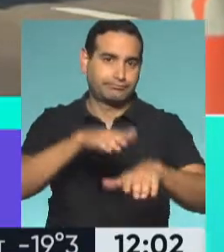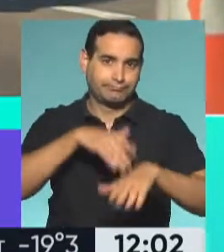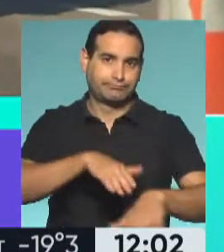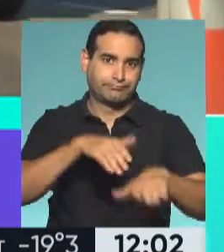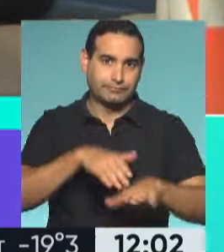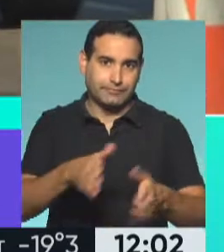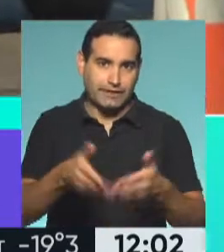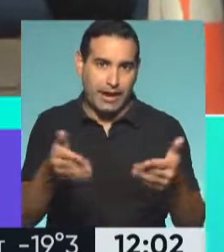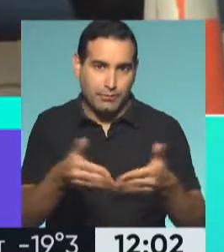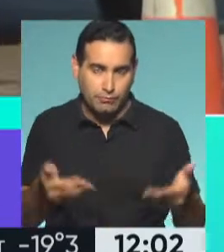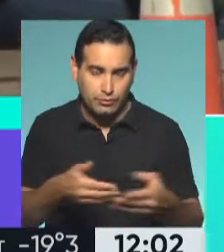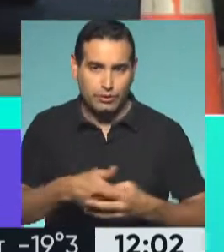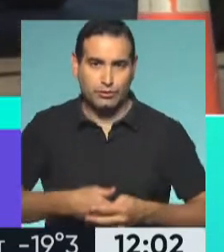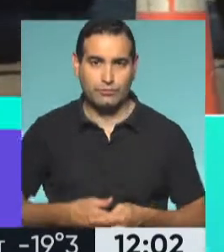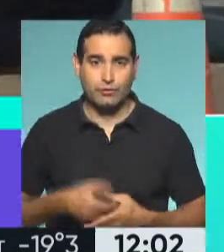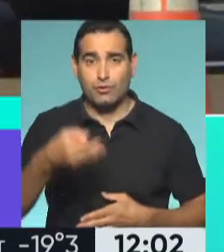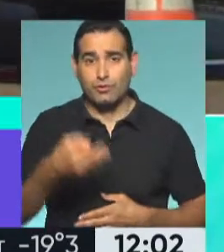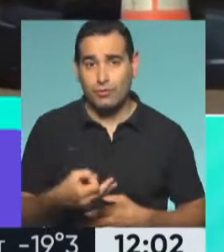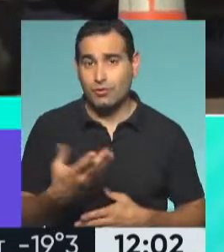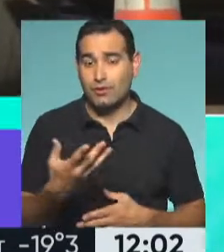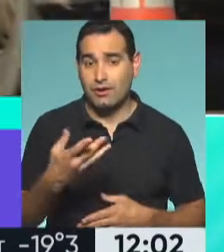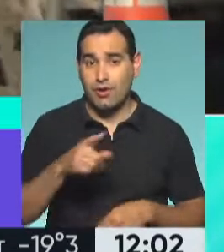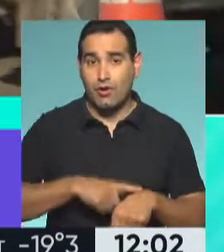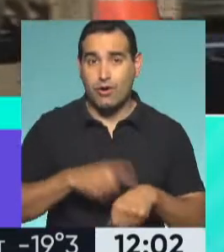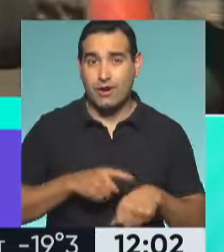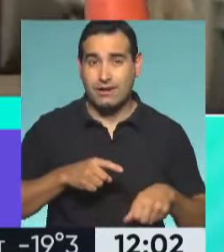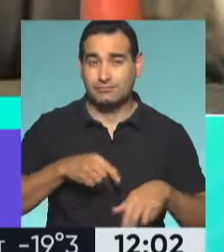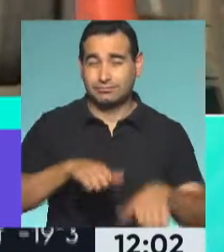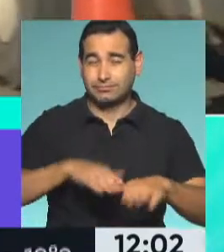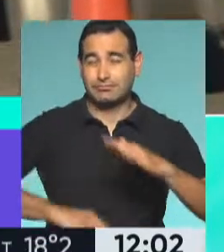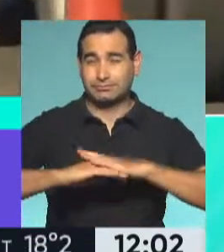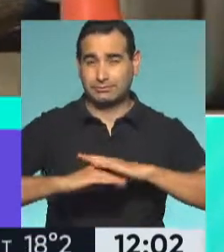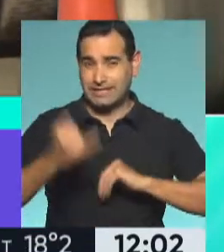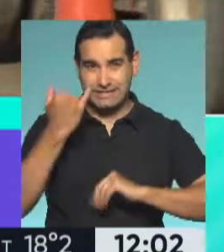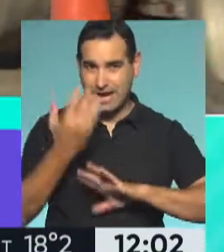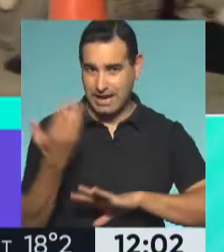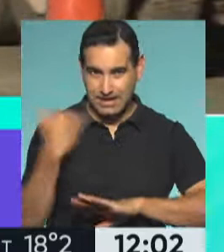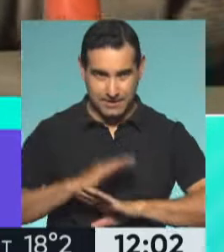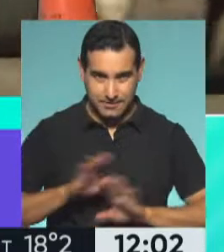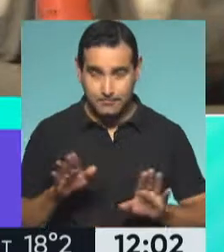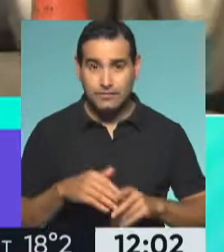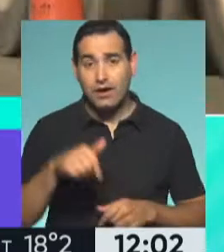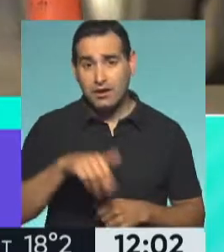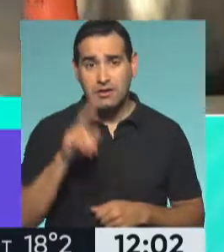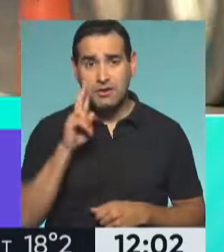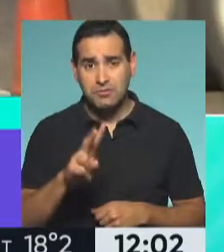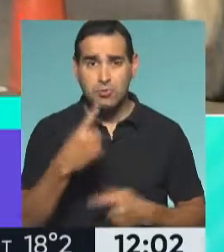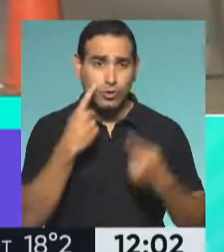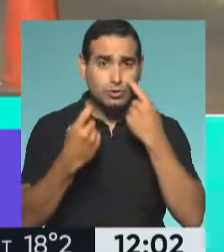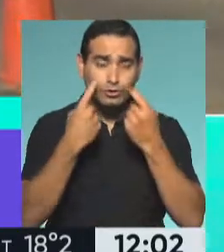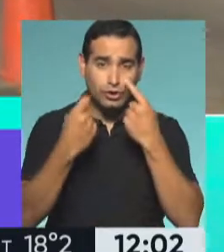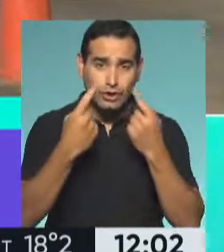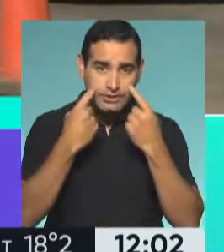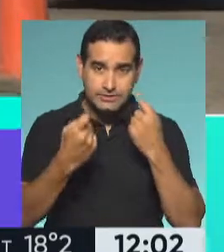mayor rapidez. Claro, también la hora pico ya ha pasado. Y por supuesto, Pablo y Vero, lo que pueden ver ustedes en este momento es parte de los controles